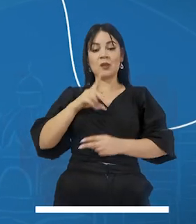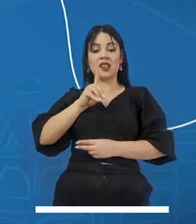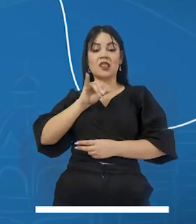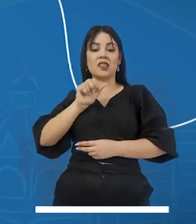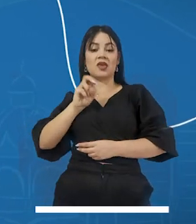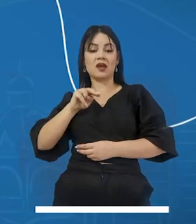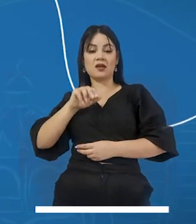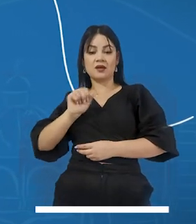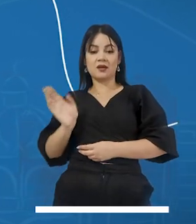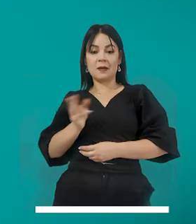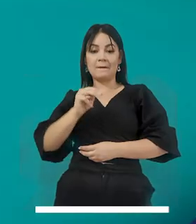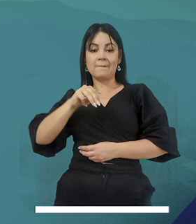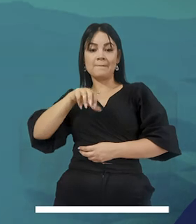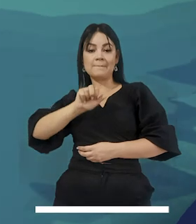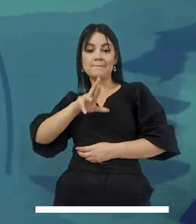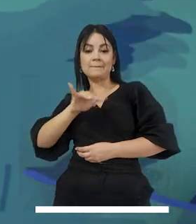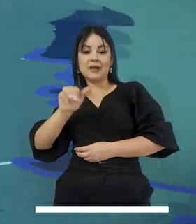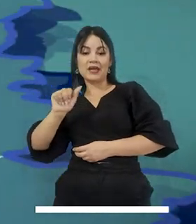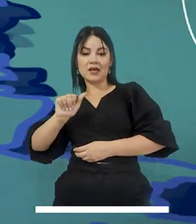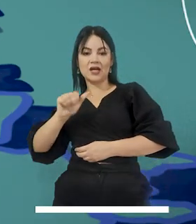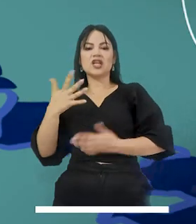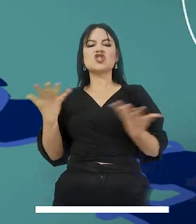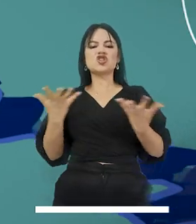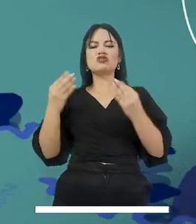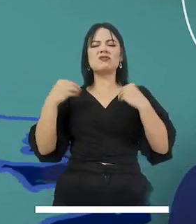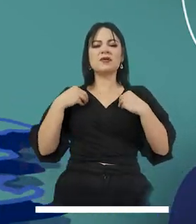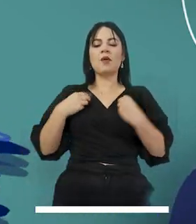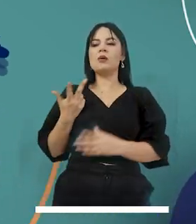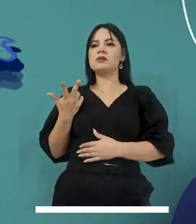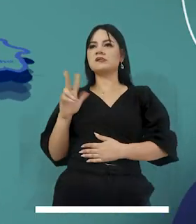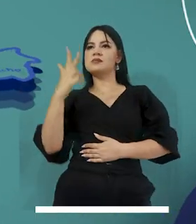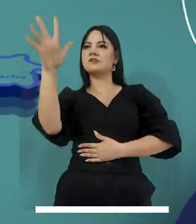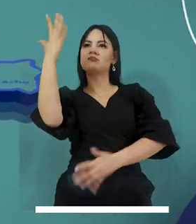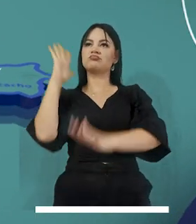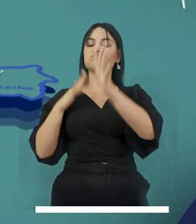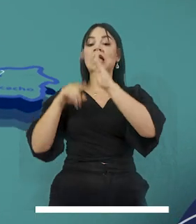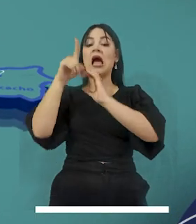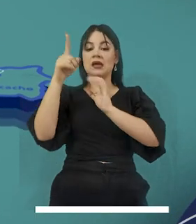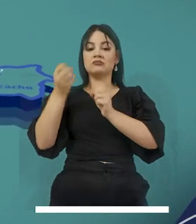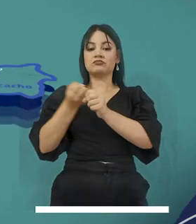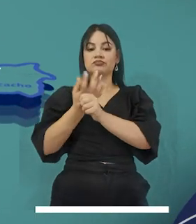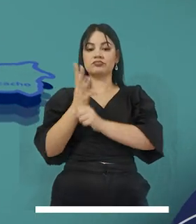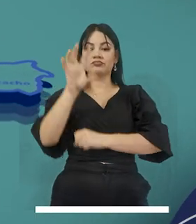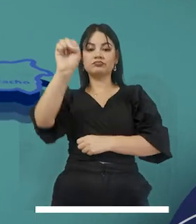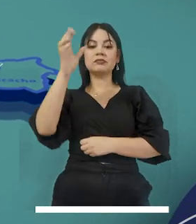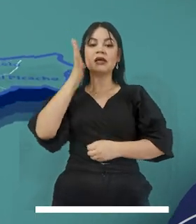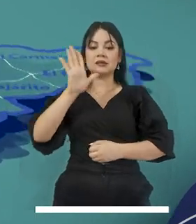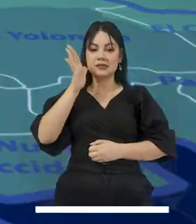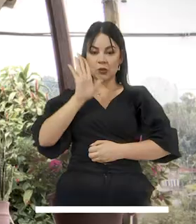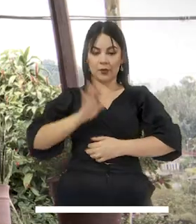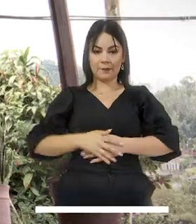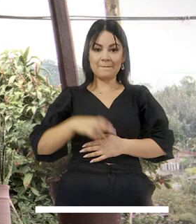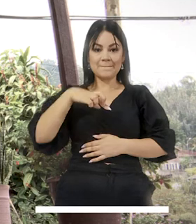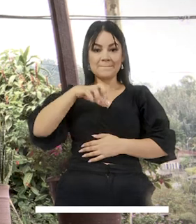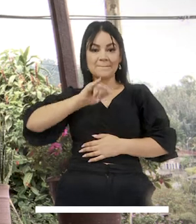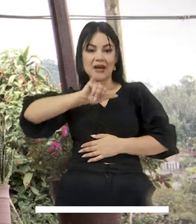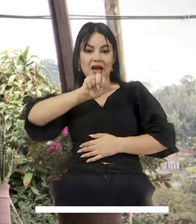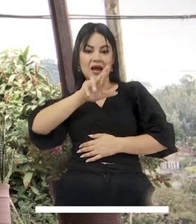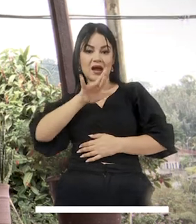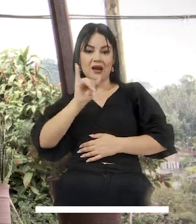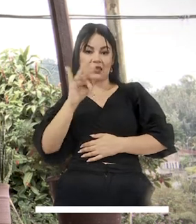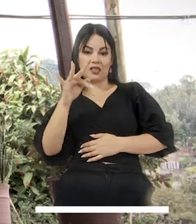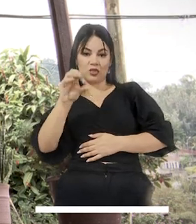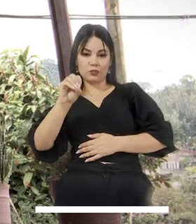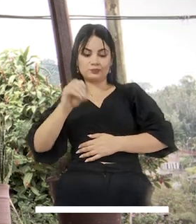Mi nombre es Diana María Cataño Arboleda. Vivo en la vereda Pajarito del Corregimiento de San Cristóbal. A los 27